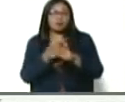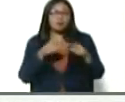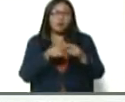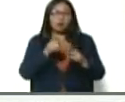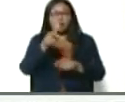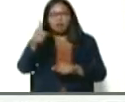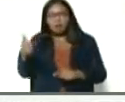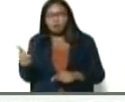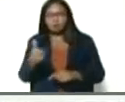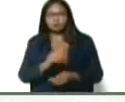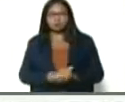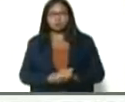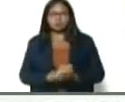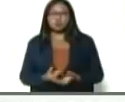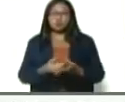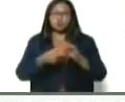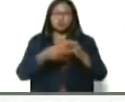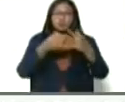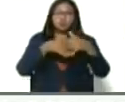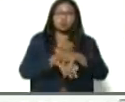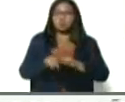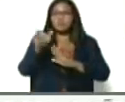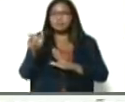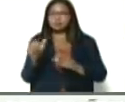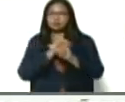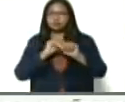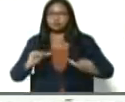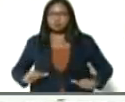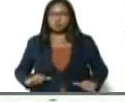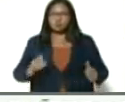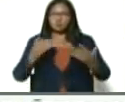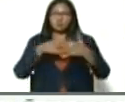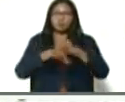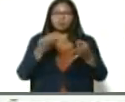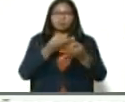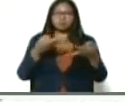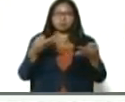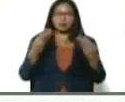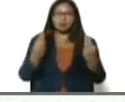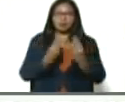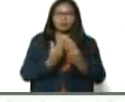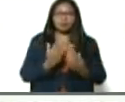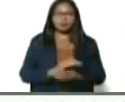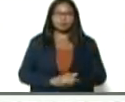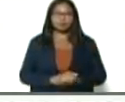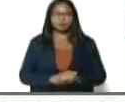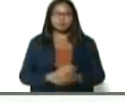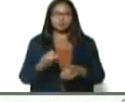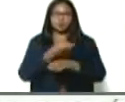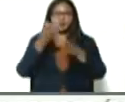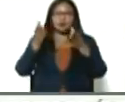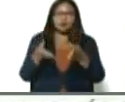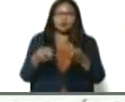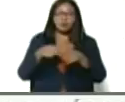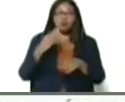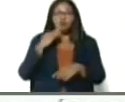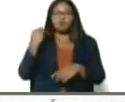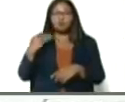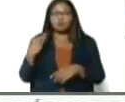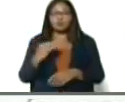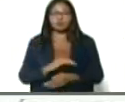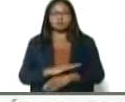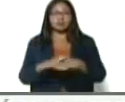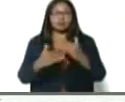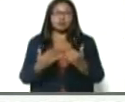las trabajadoras, la unión cívico-militar, que debe ser perfecta, la gobernadora joven, por aquí